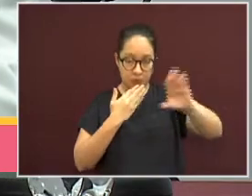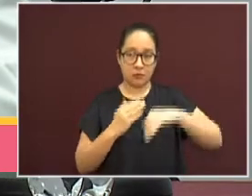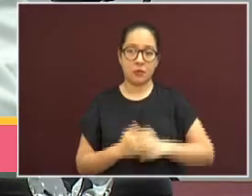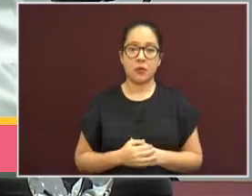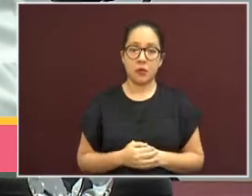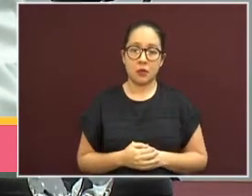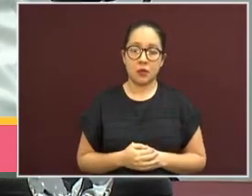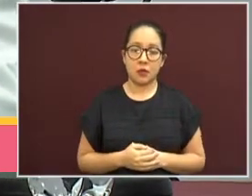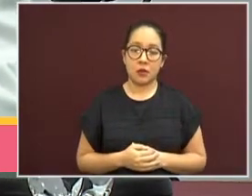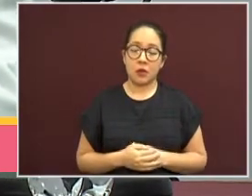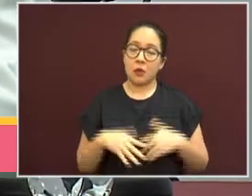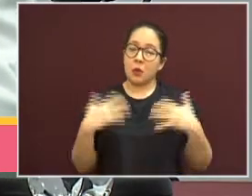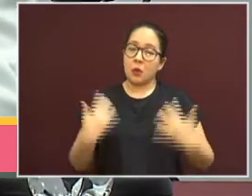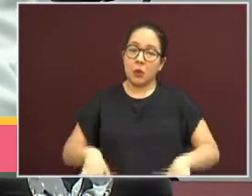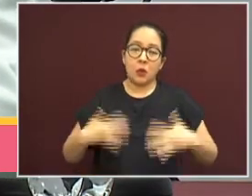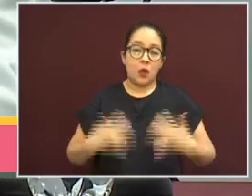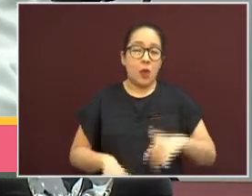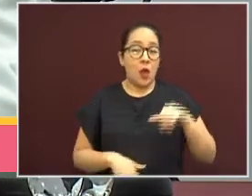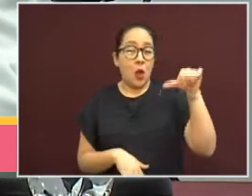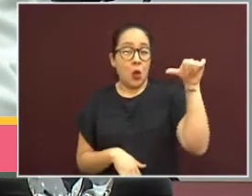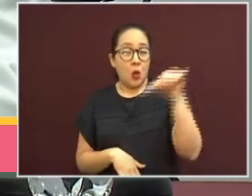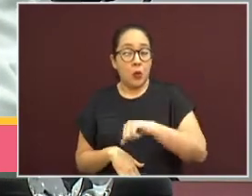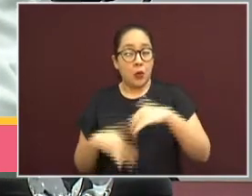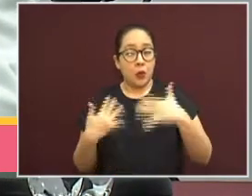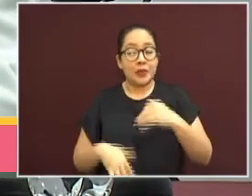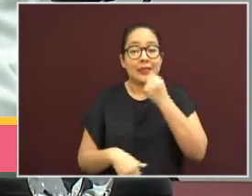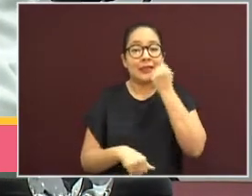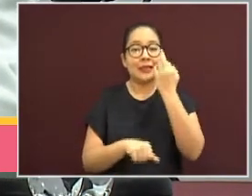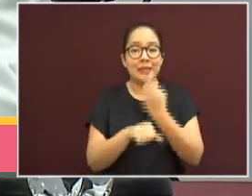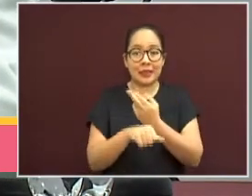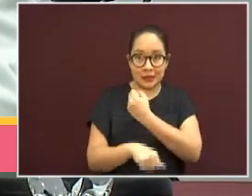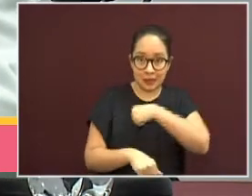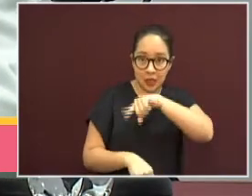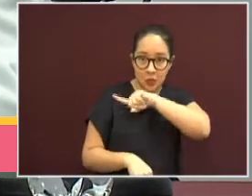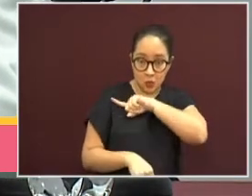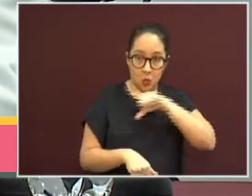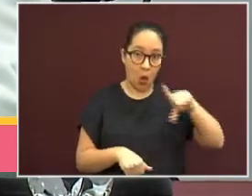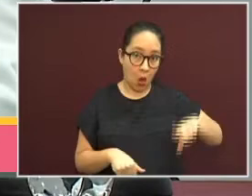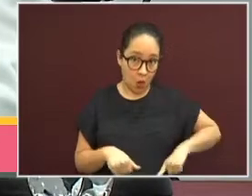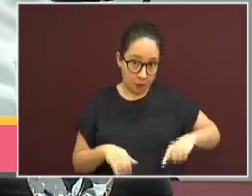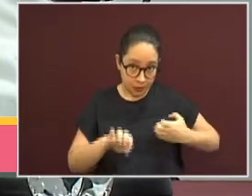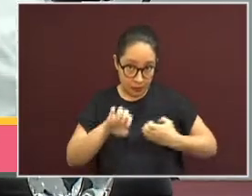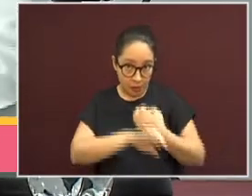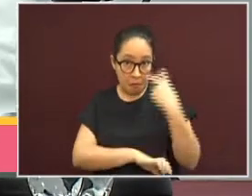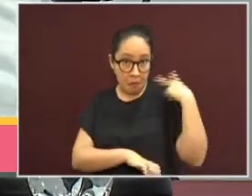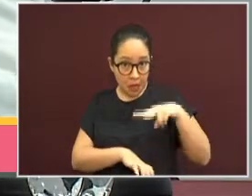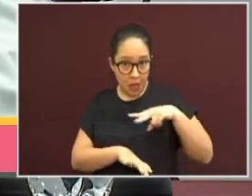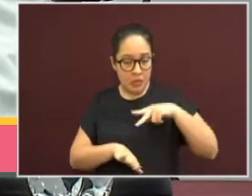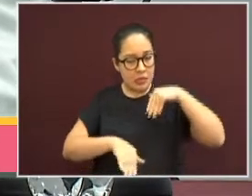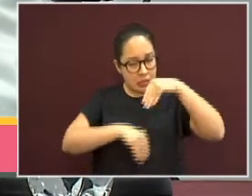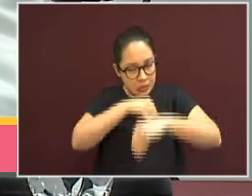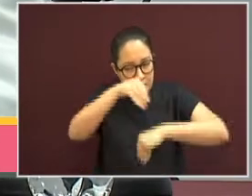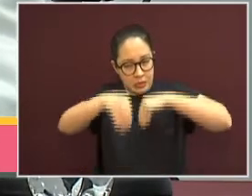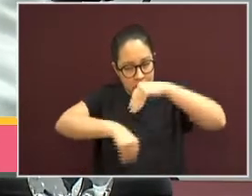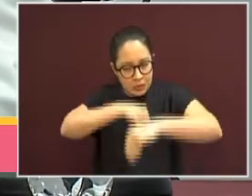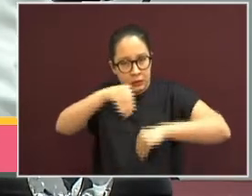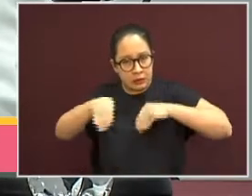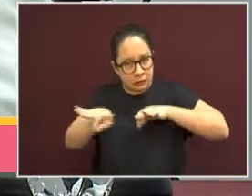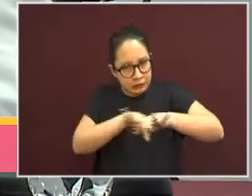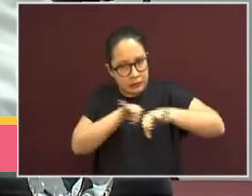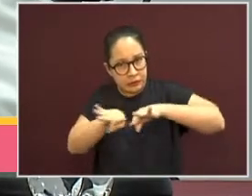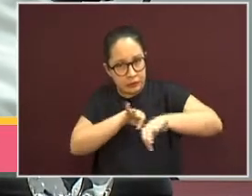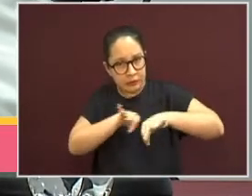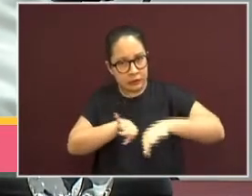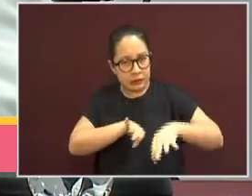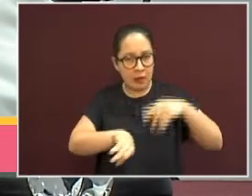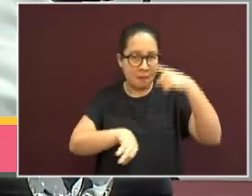más que nunca, la Secretaría de Salud del Gobierno Estatal trabaja en favor de pacientes que